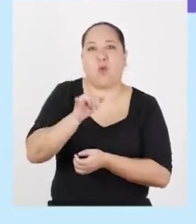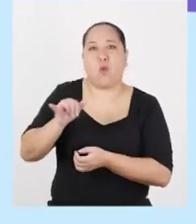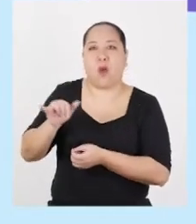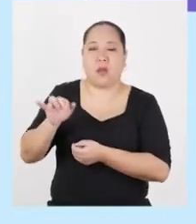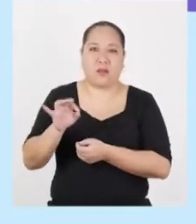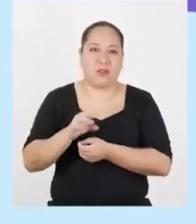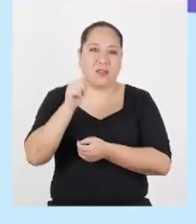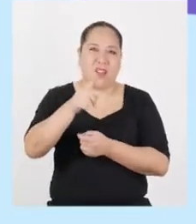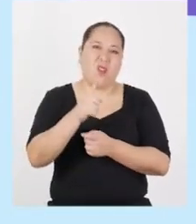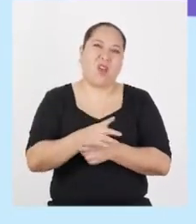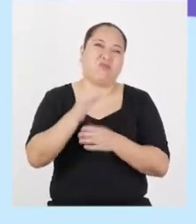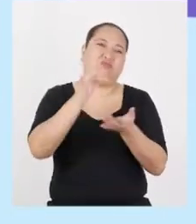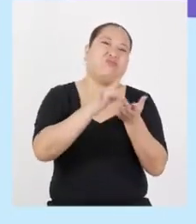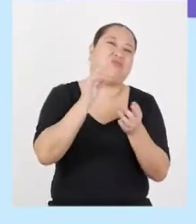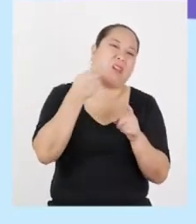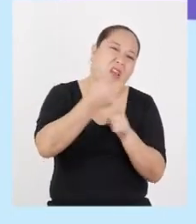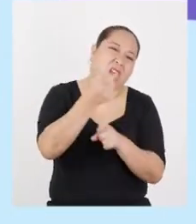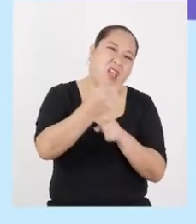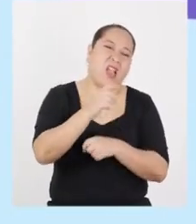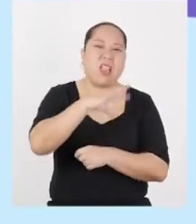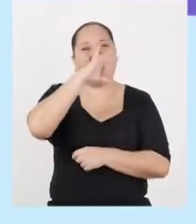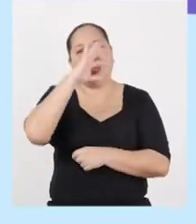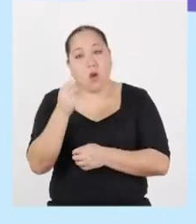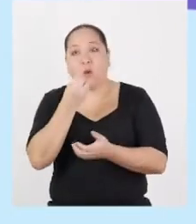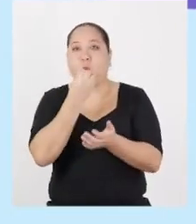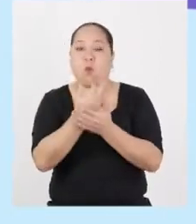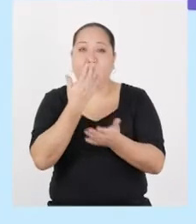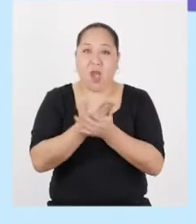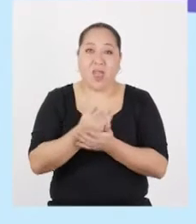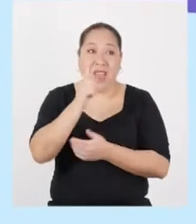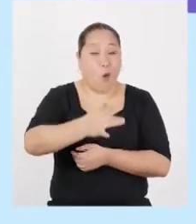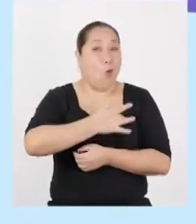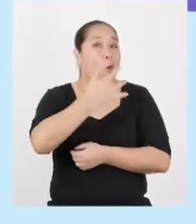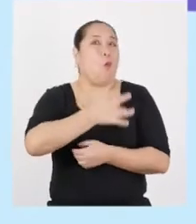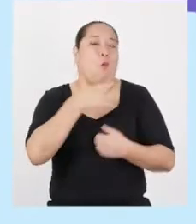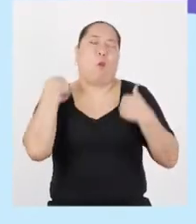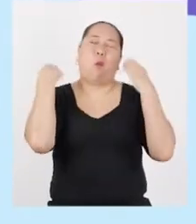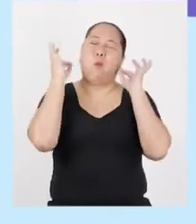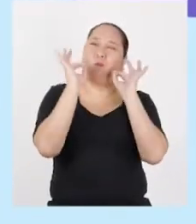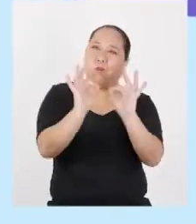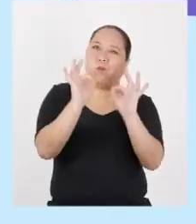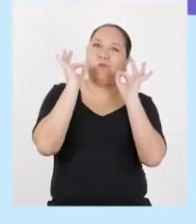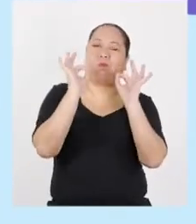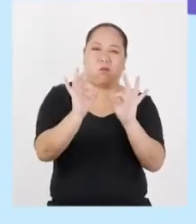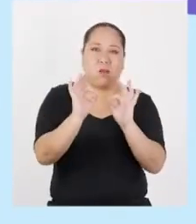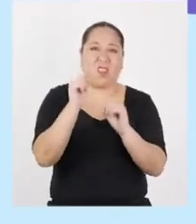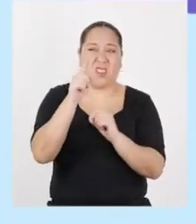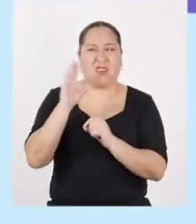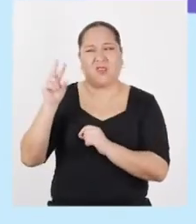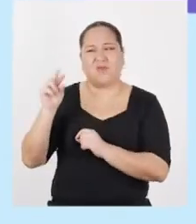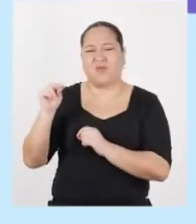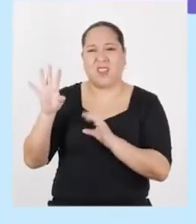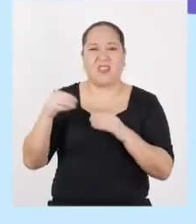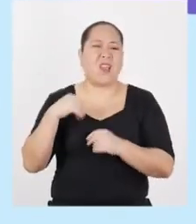Te van a hacer provocar, te van a decir que la droga es buena, lo bien que te va a hacer sentir. Y si te